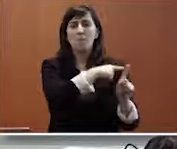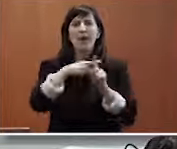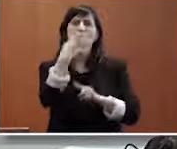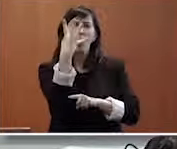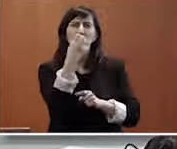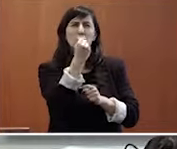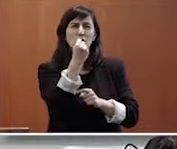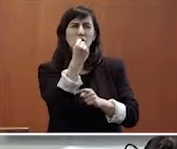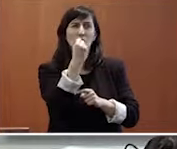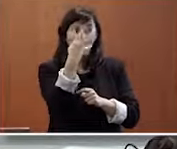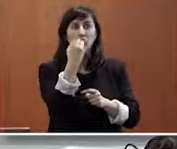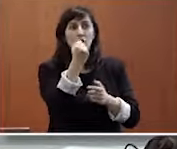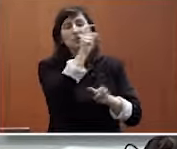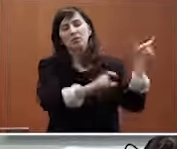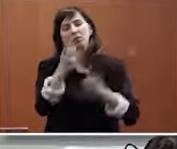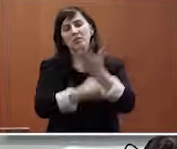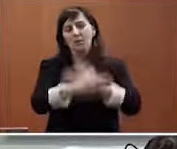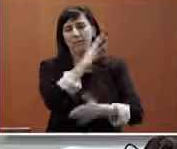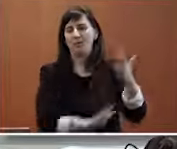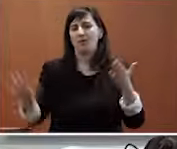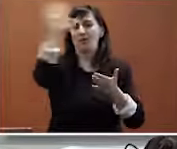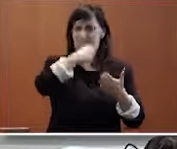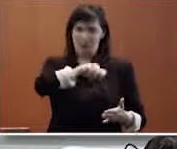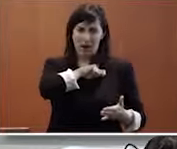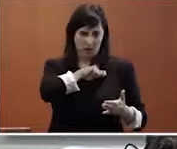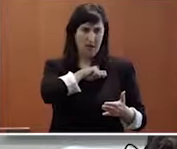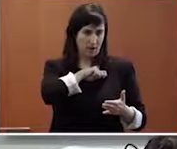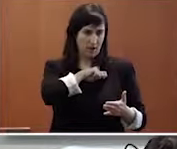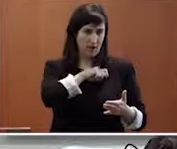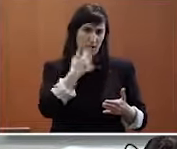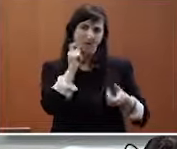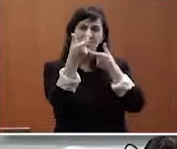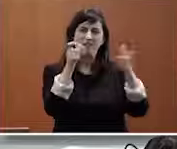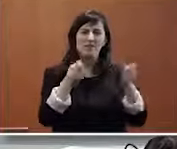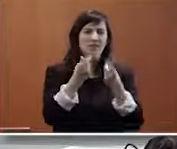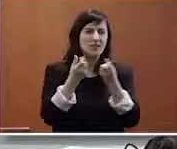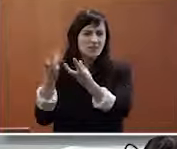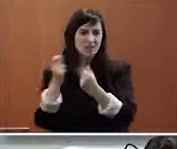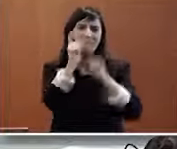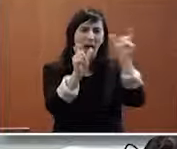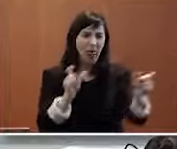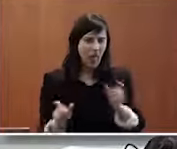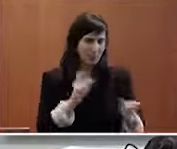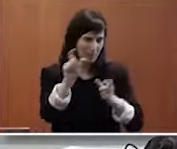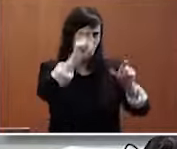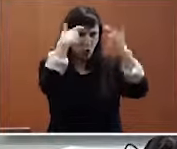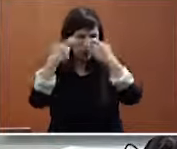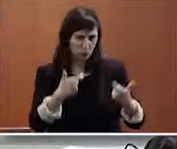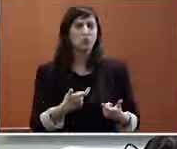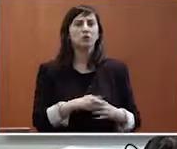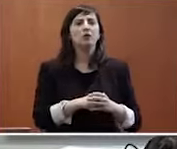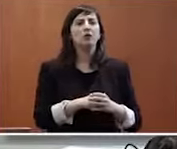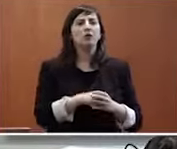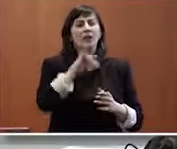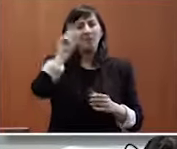millóns de personas con discapacidade española, é a dizer, son todo cifras e conceptos que son palabras maiores, e é